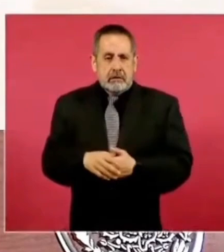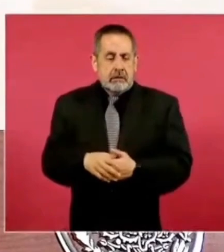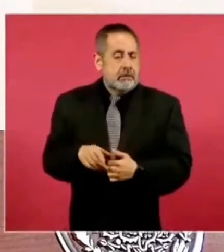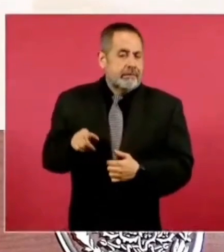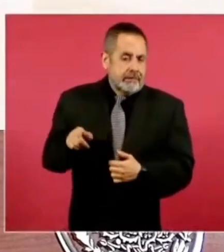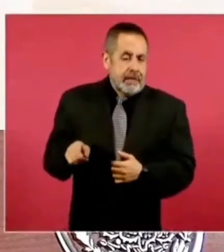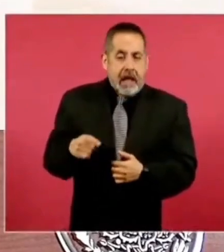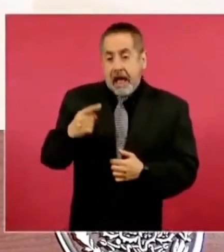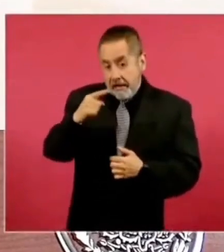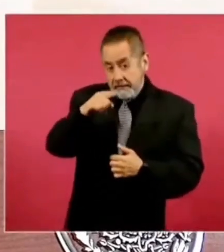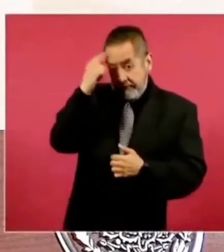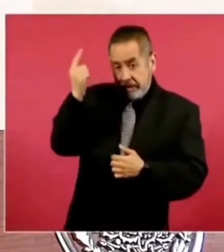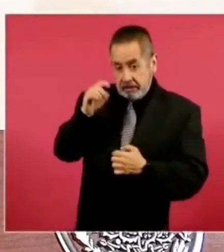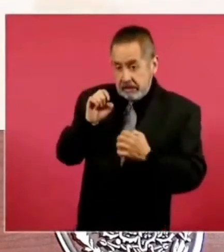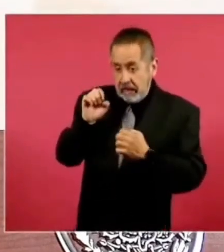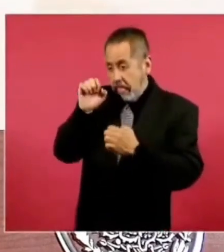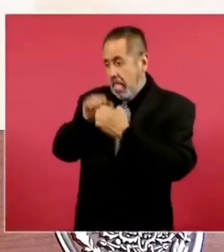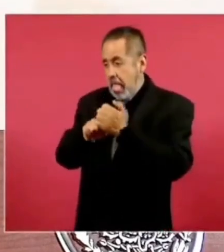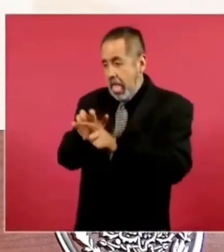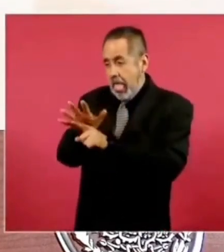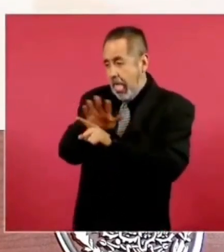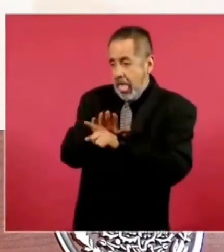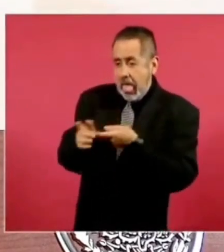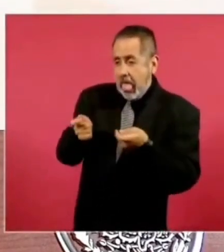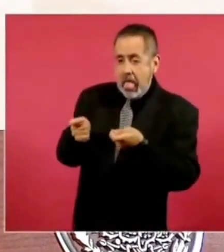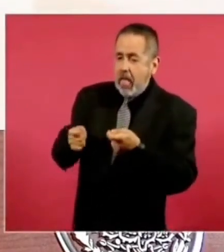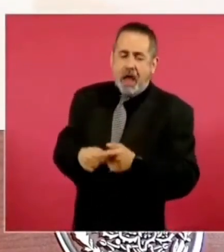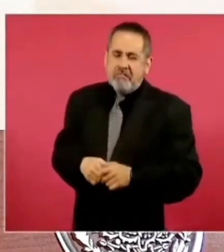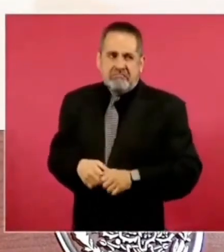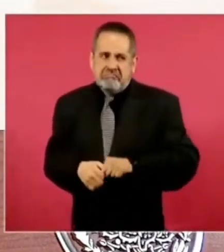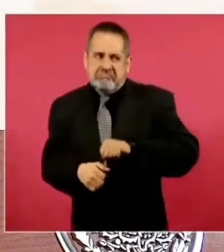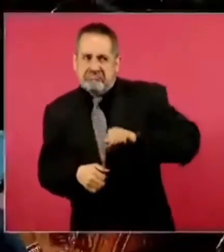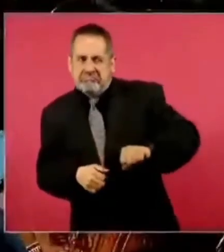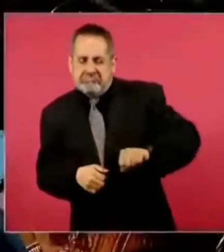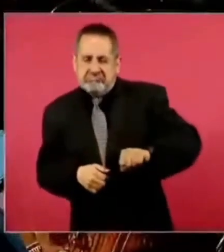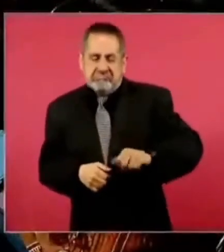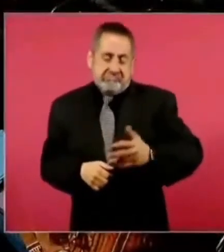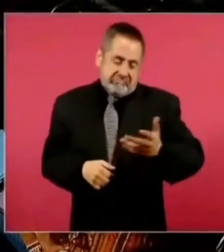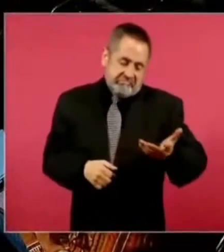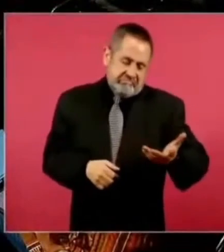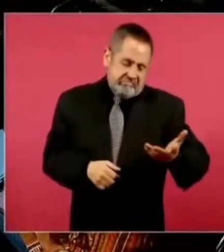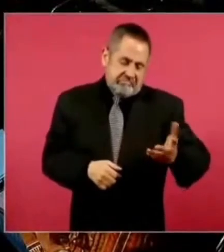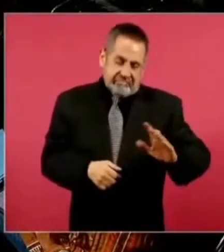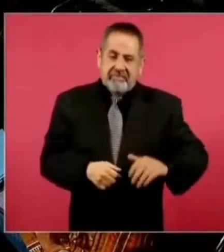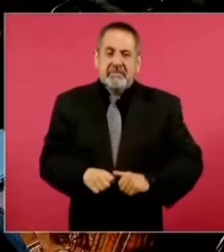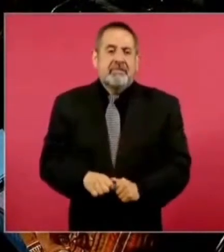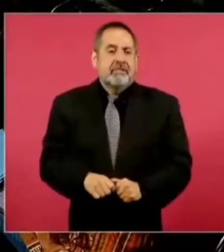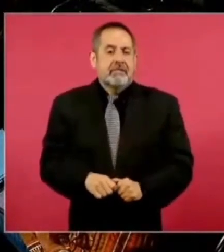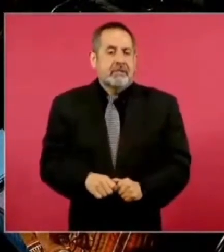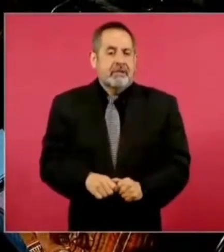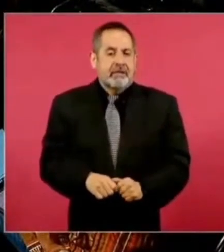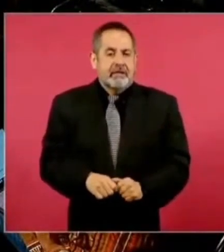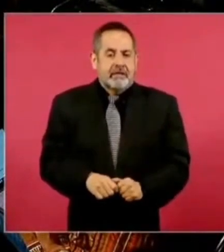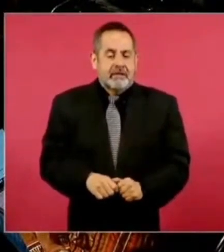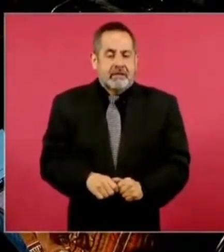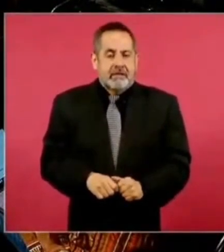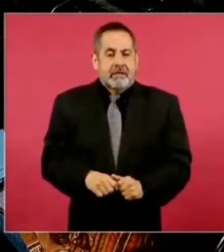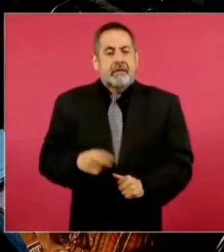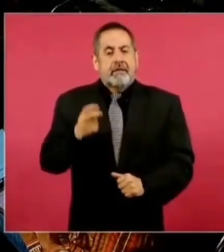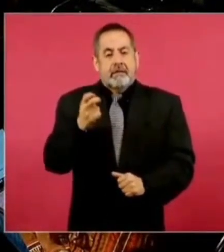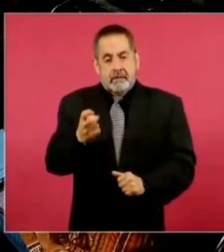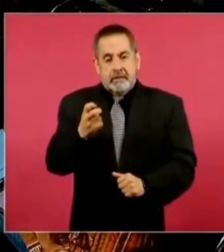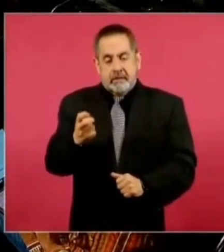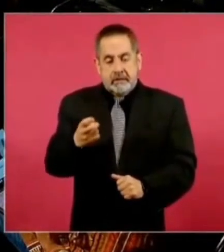a la manipulación. entonces estamos